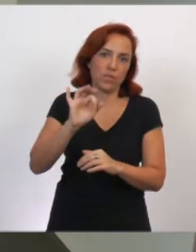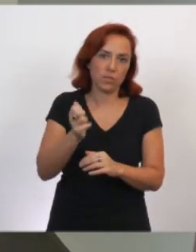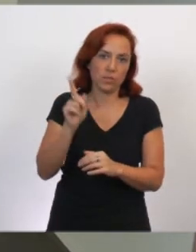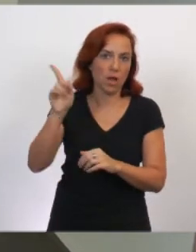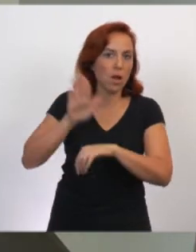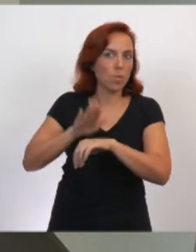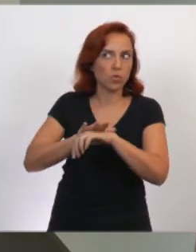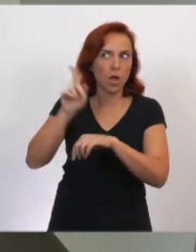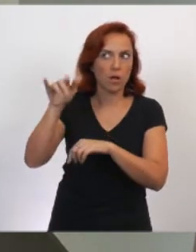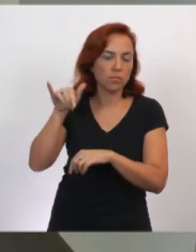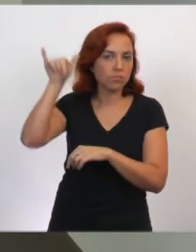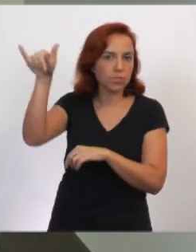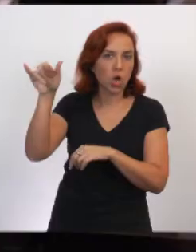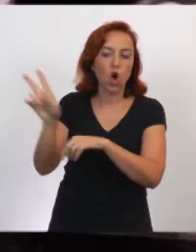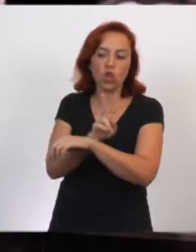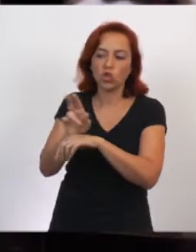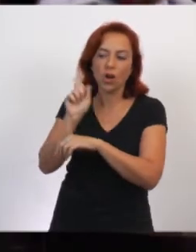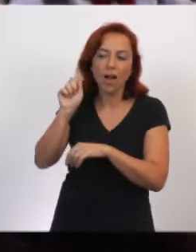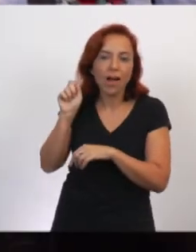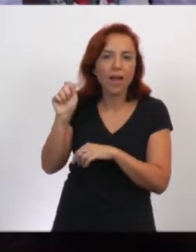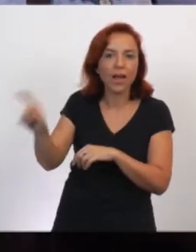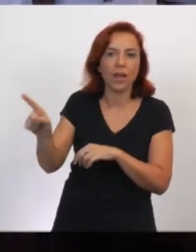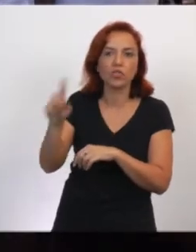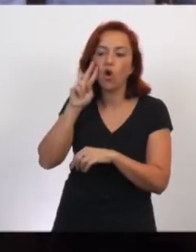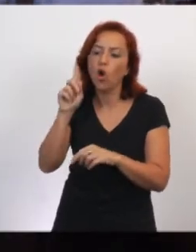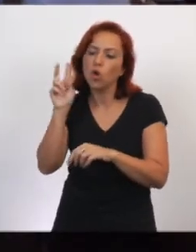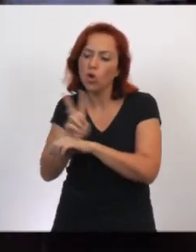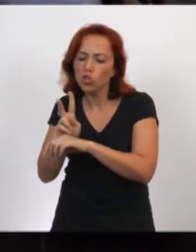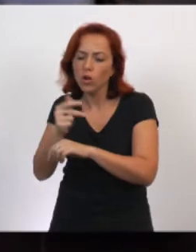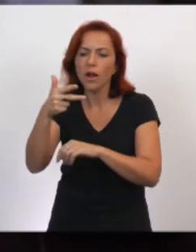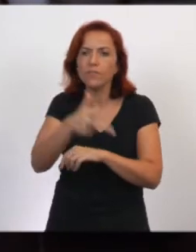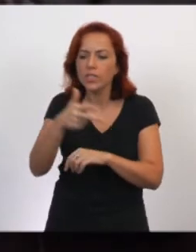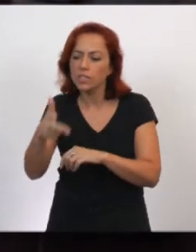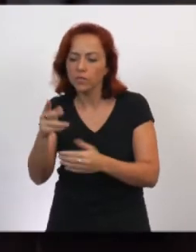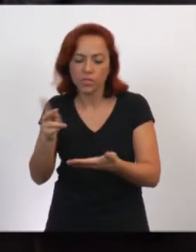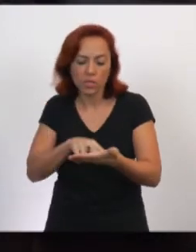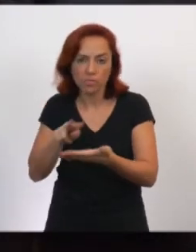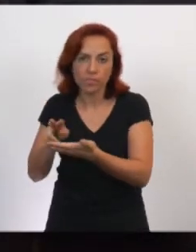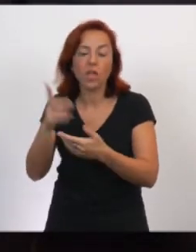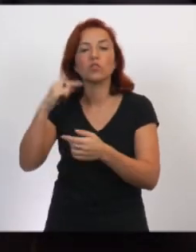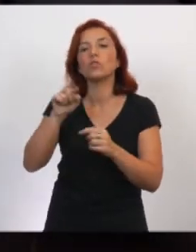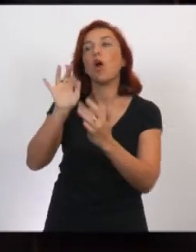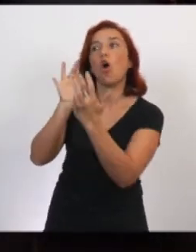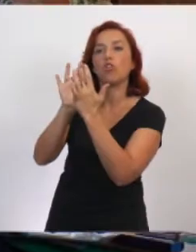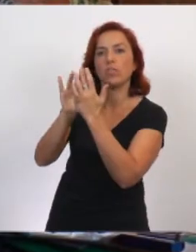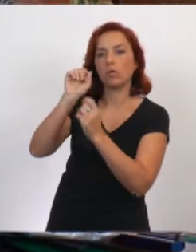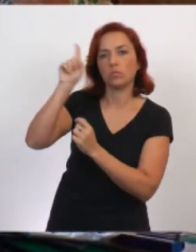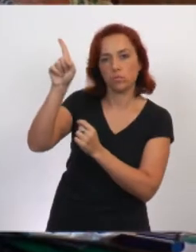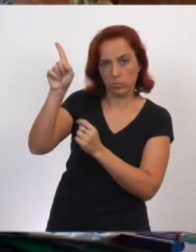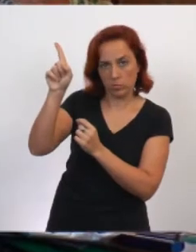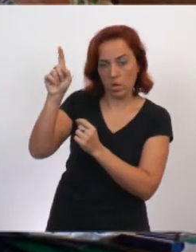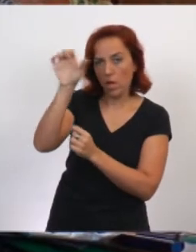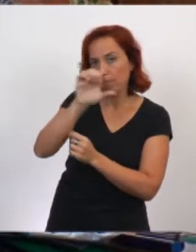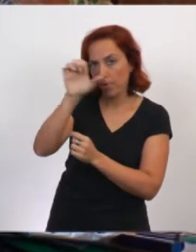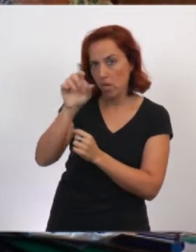vencida. Es una obligación de la aerolínea controlar la vigencia de los documentos hábiles de viaje. Por eso es que vamos a tener contacto con ellos,